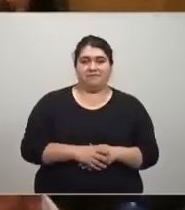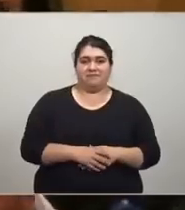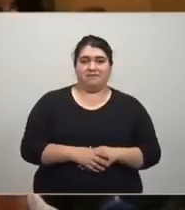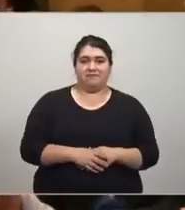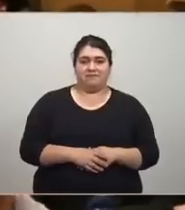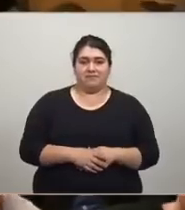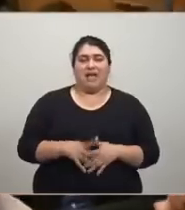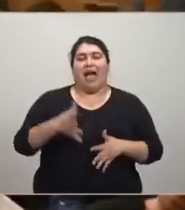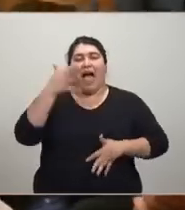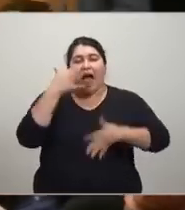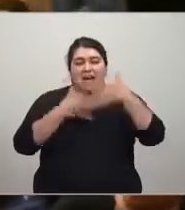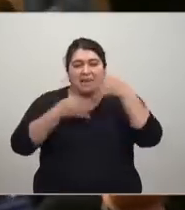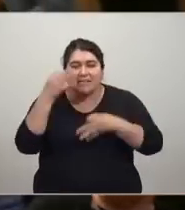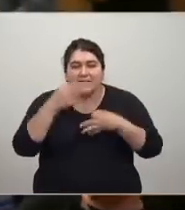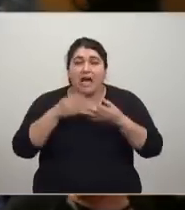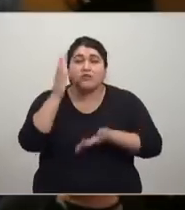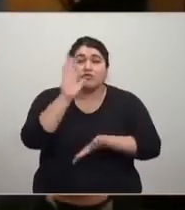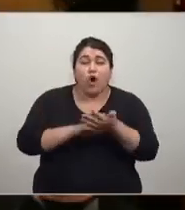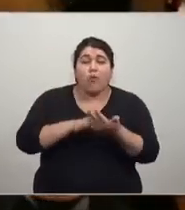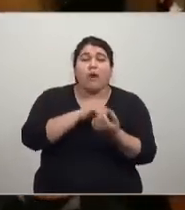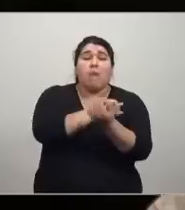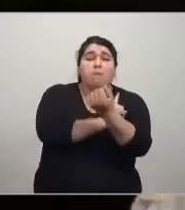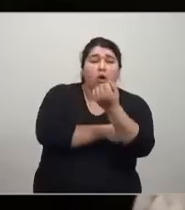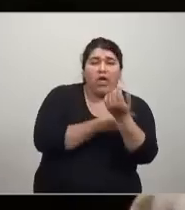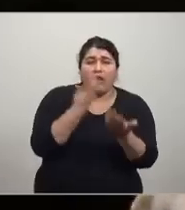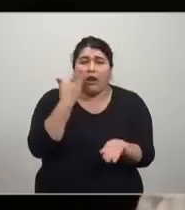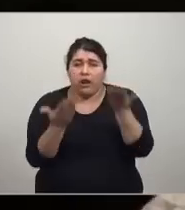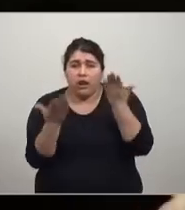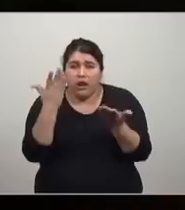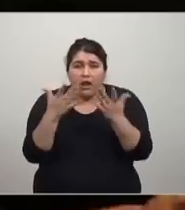Y analizar las relaciones de poder se llama política, por si acaso.